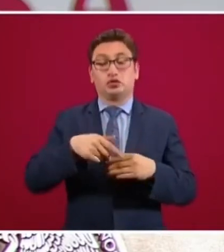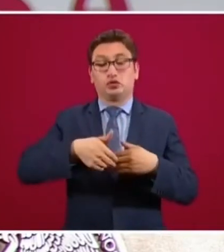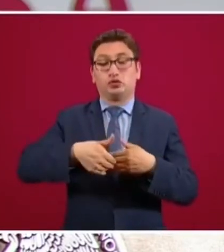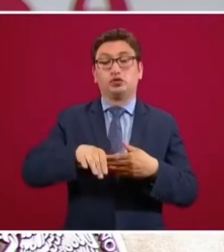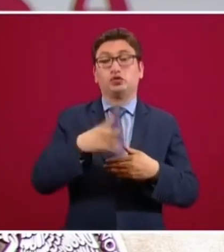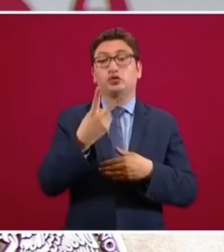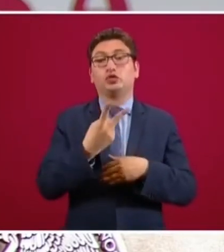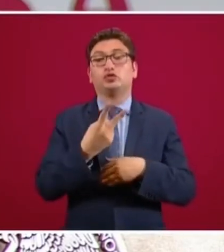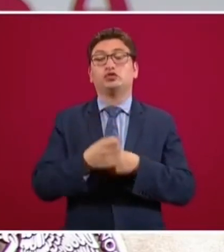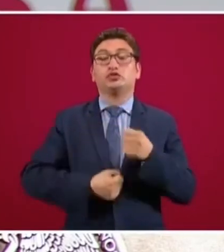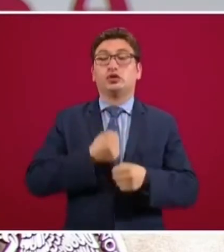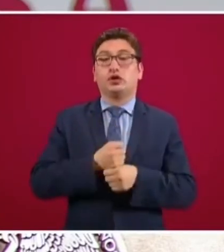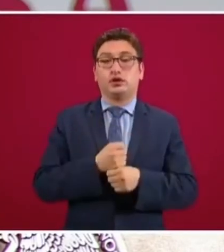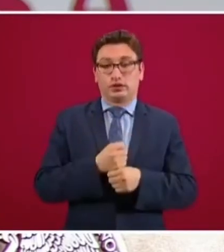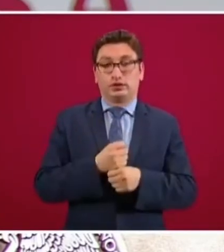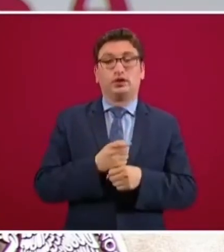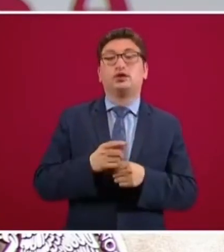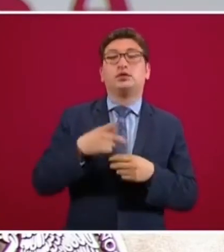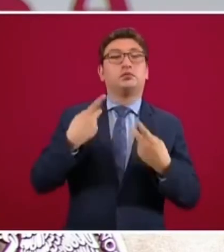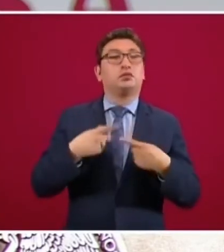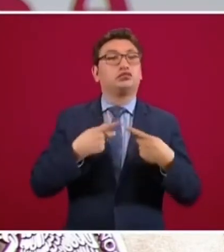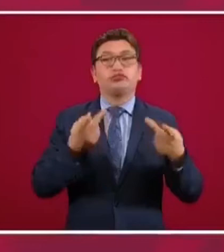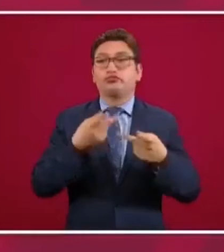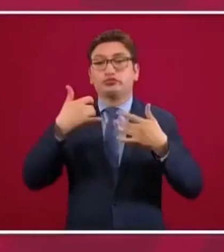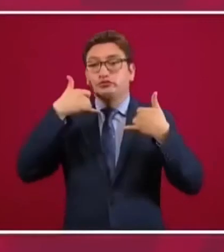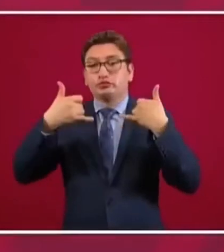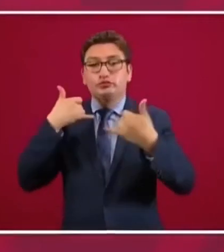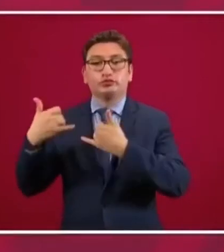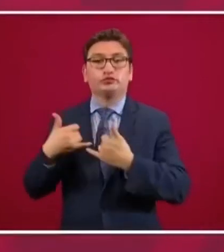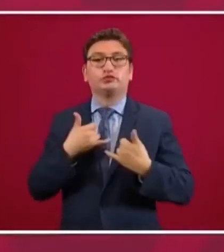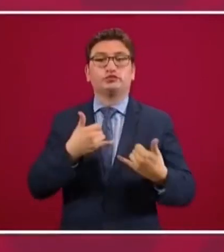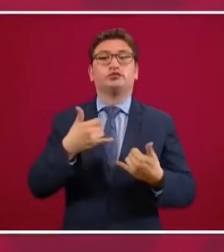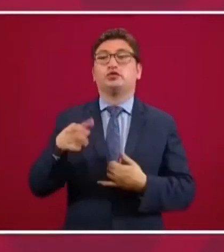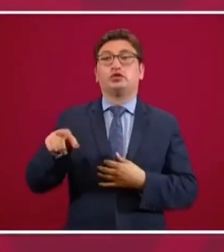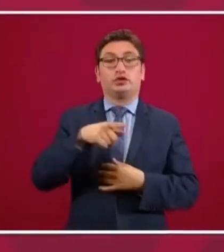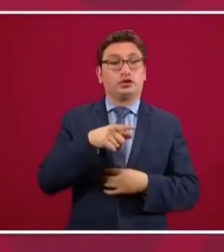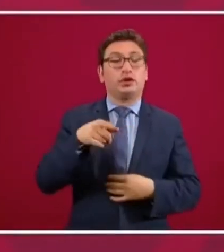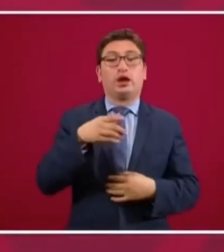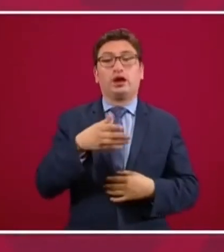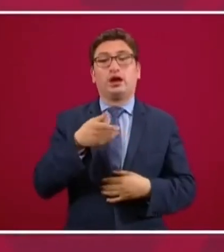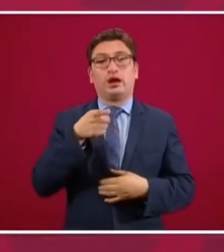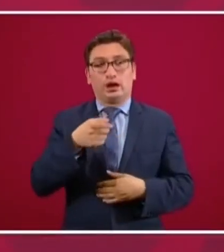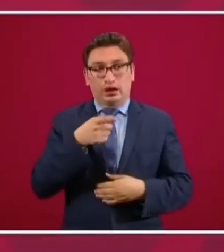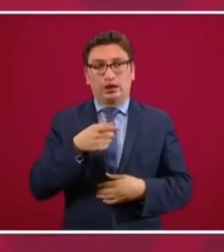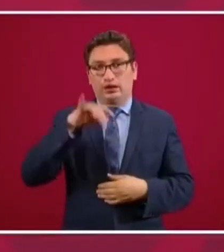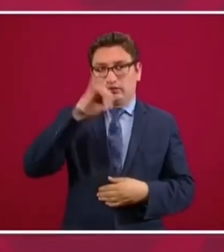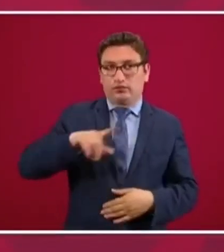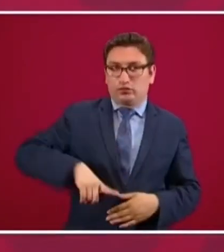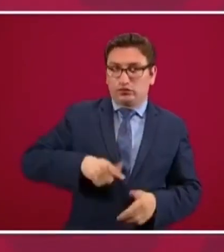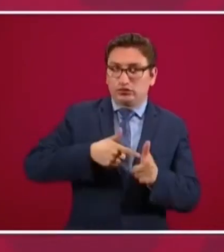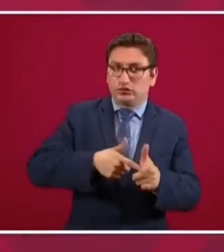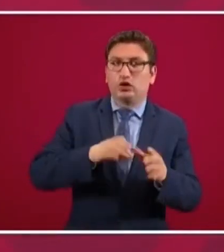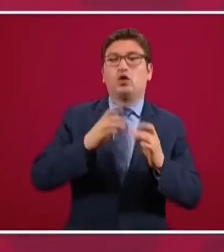se hizo una consulta por teléfono si querían que yo siguiera o que